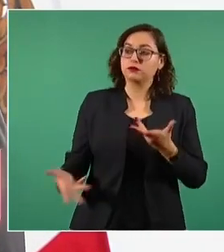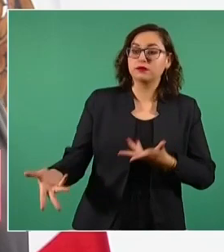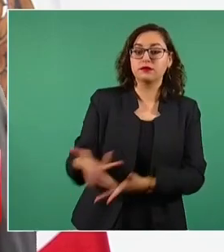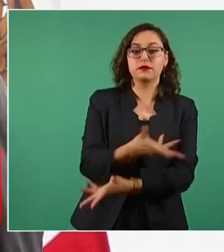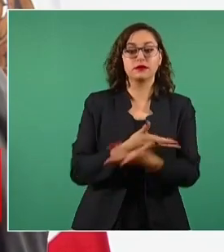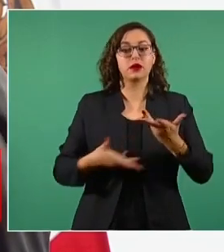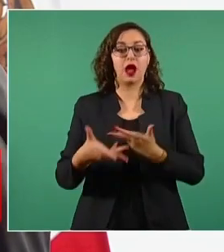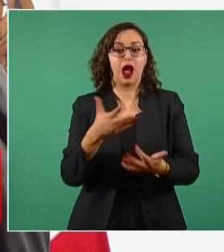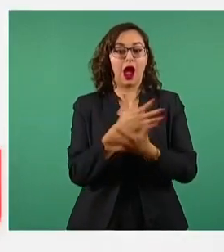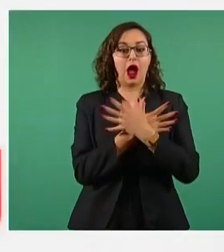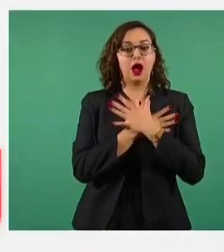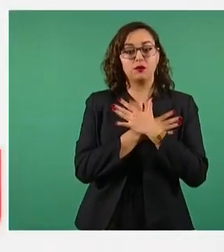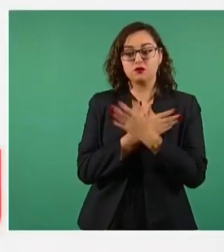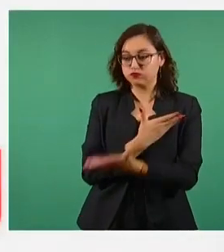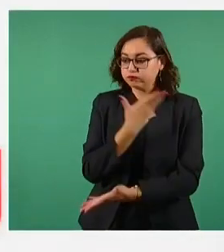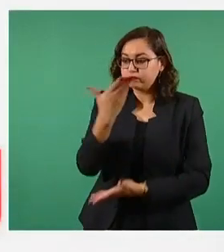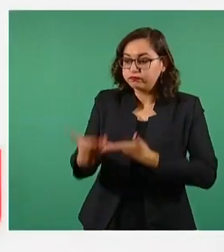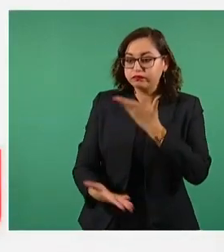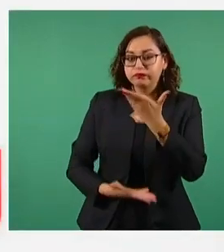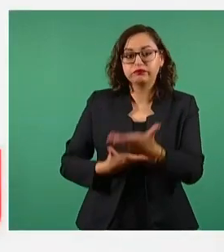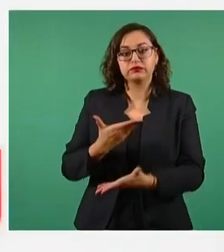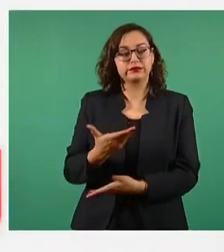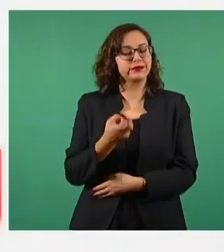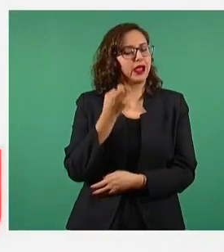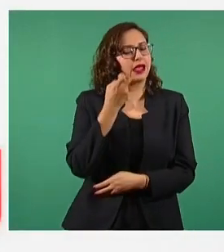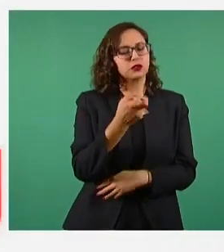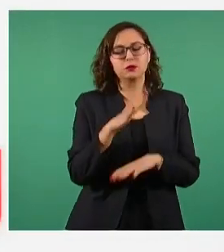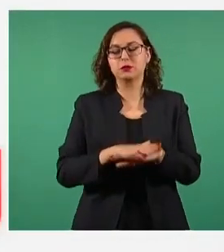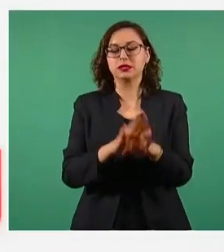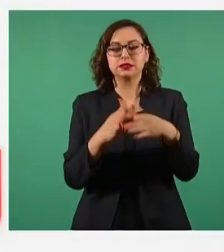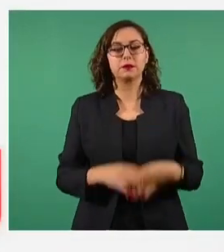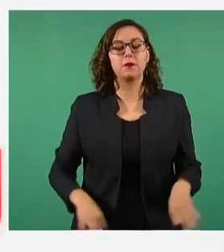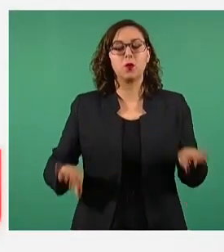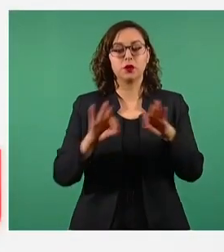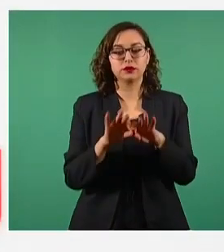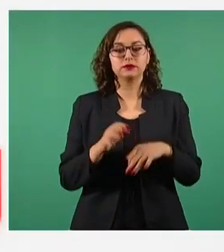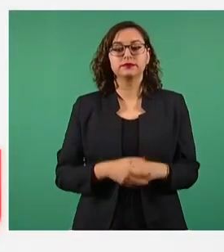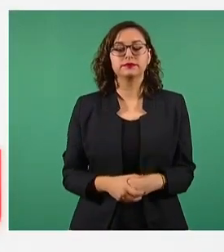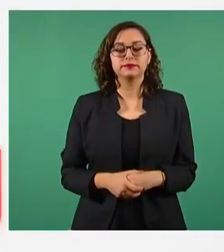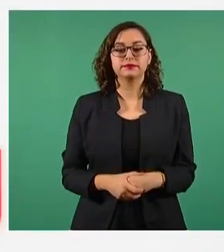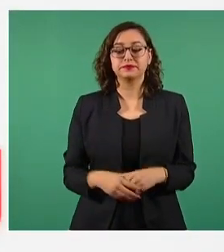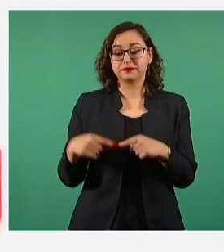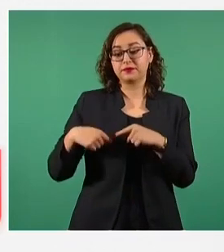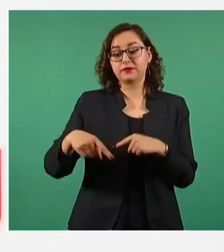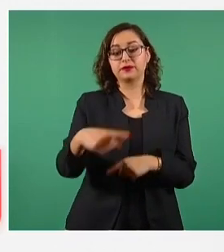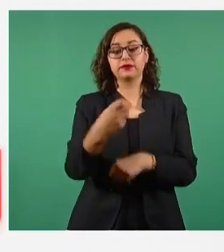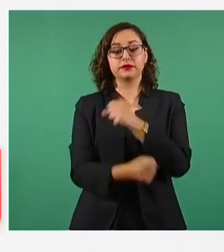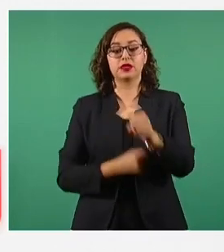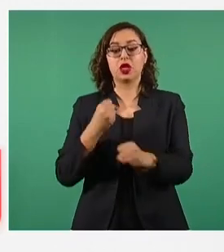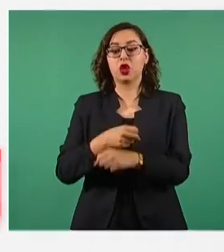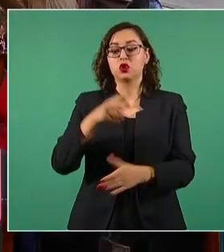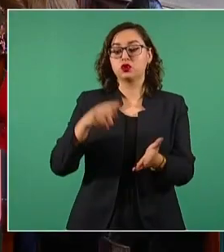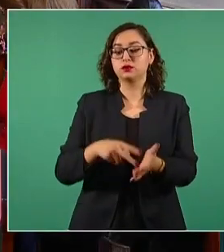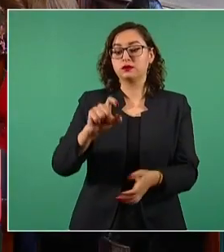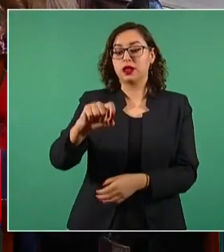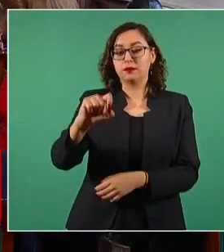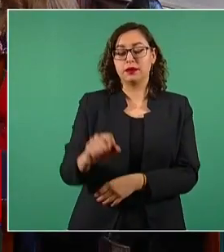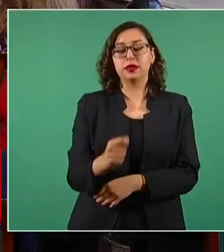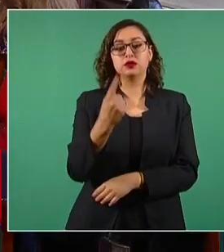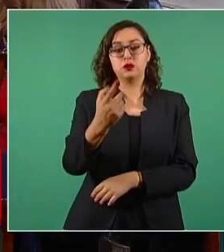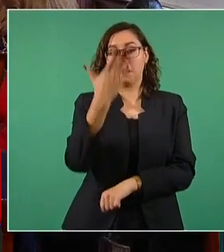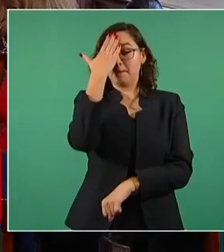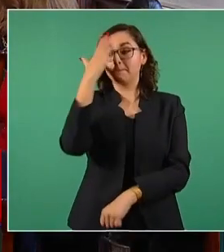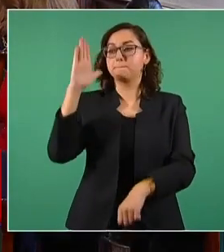y el servicio a los semejantes. En este 2021 estamos conmemorando los 700 años de la